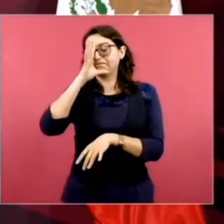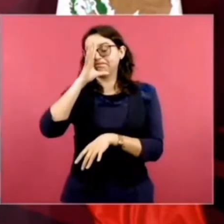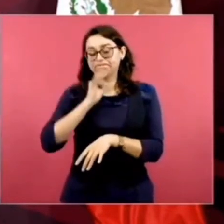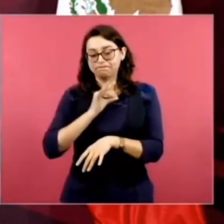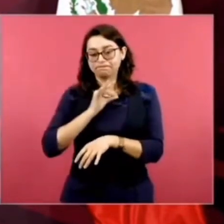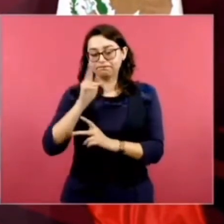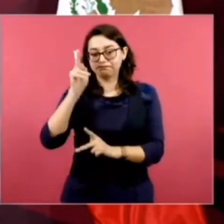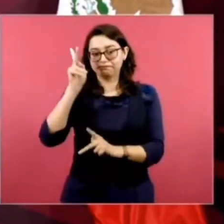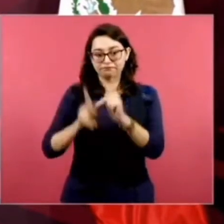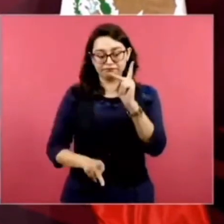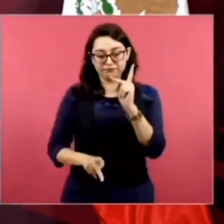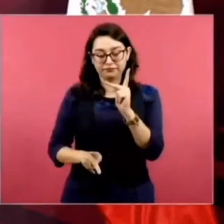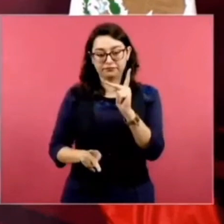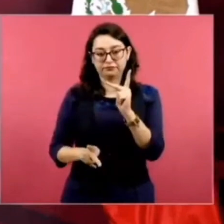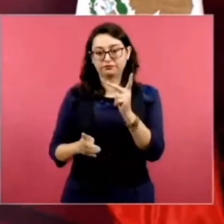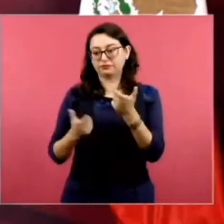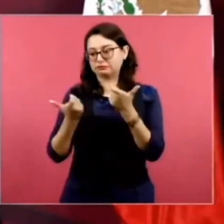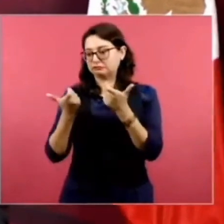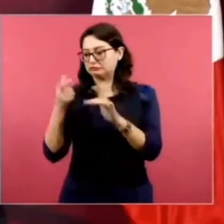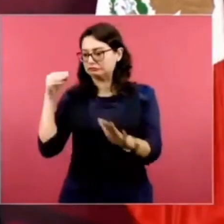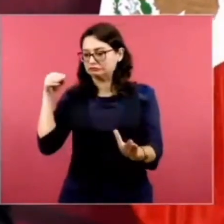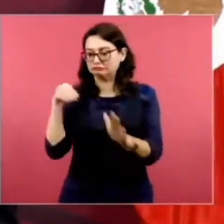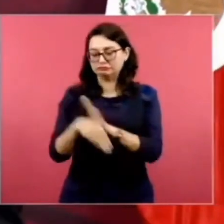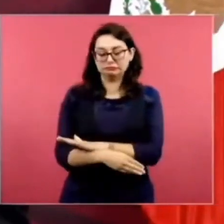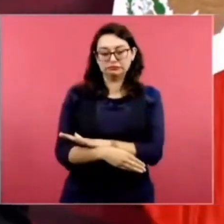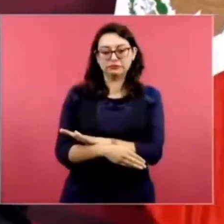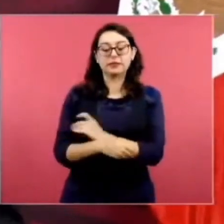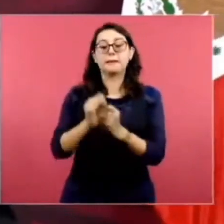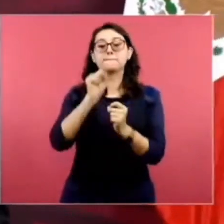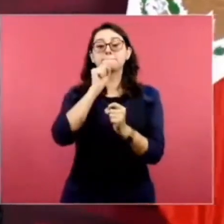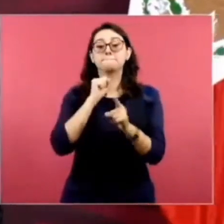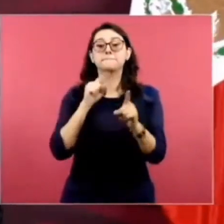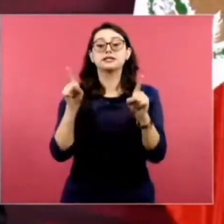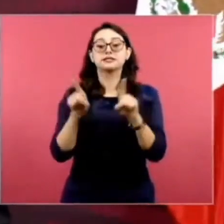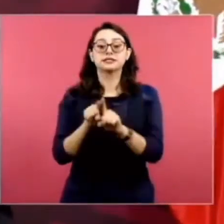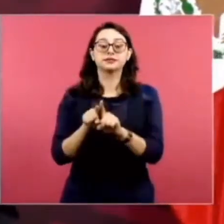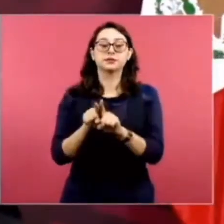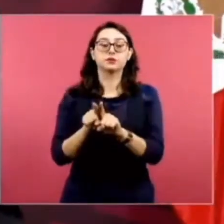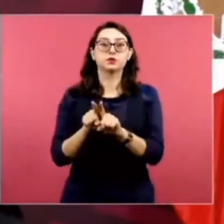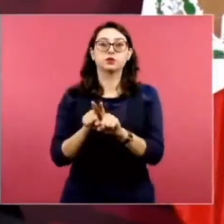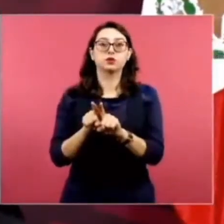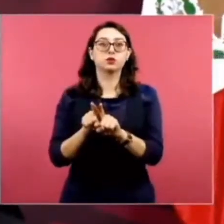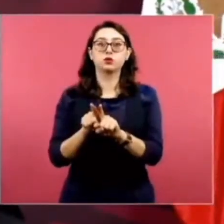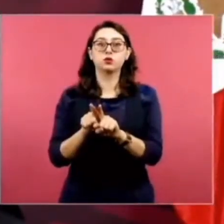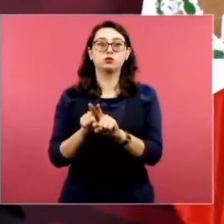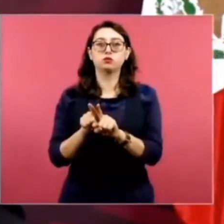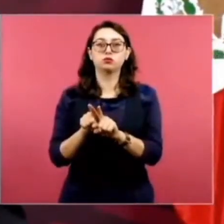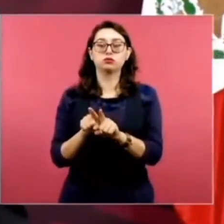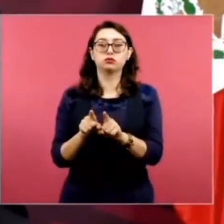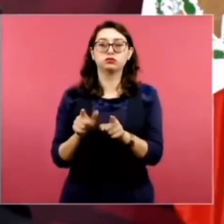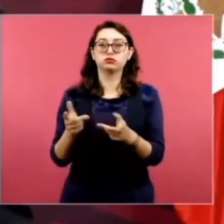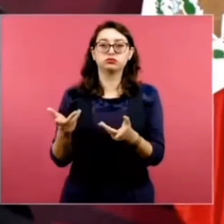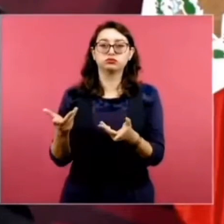por una epidemia que